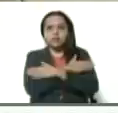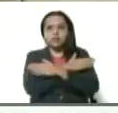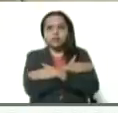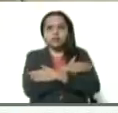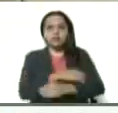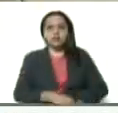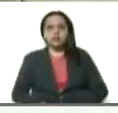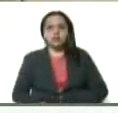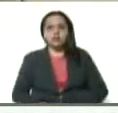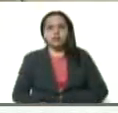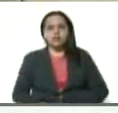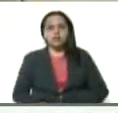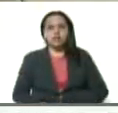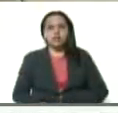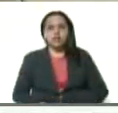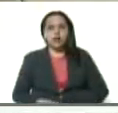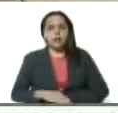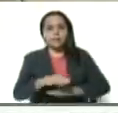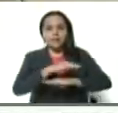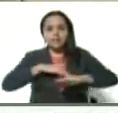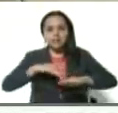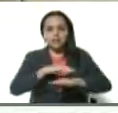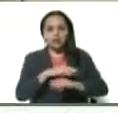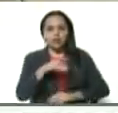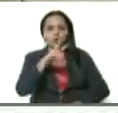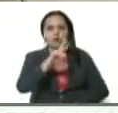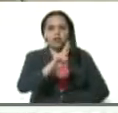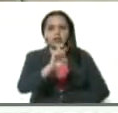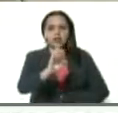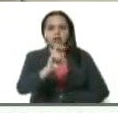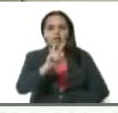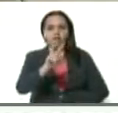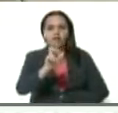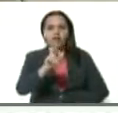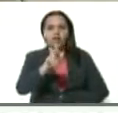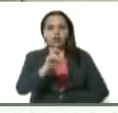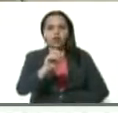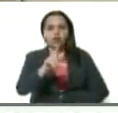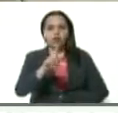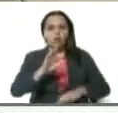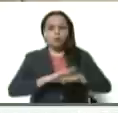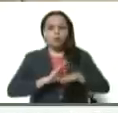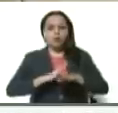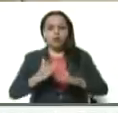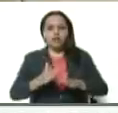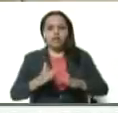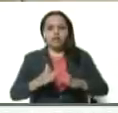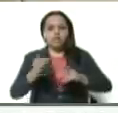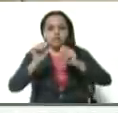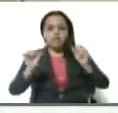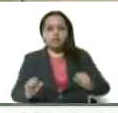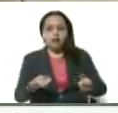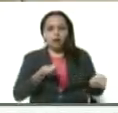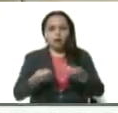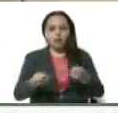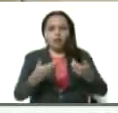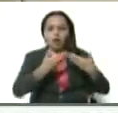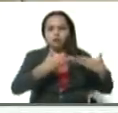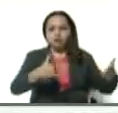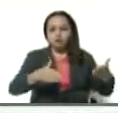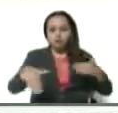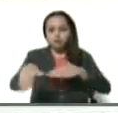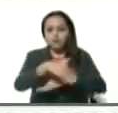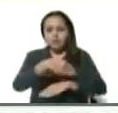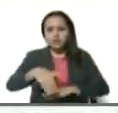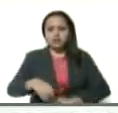Reverol. Porque los sistemas de control en autopistas, avenidas,